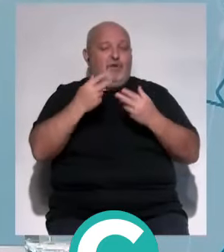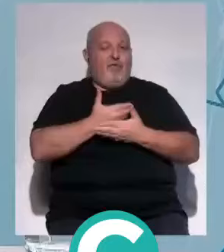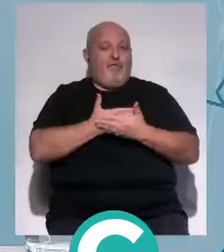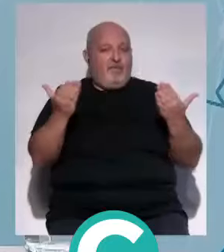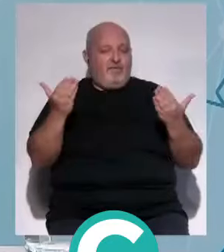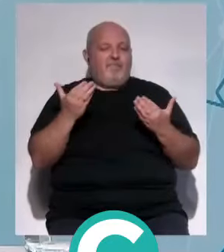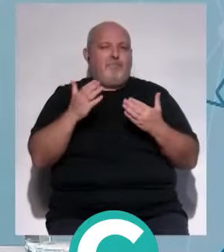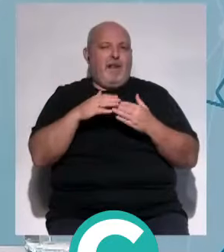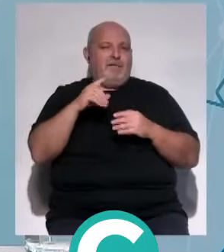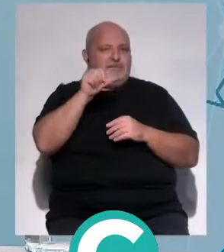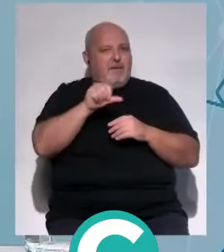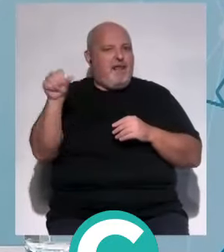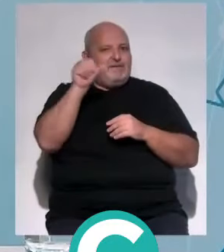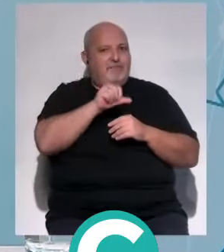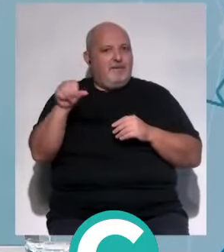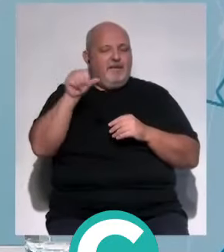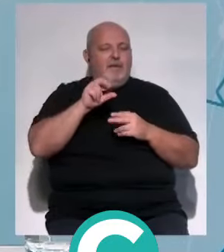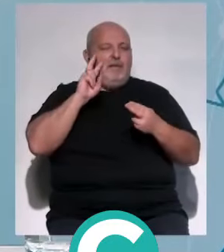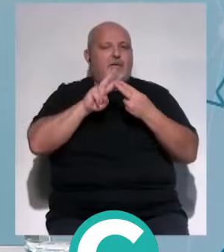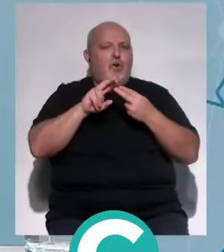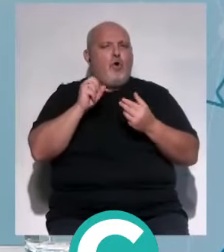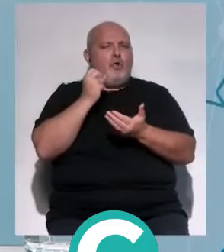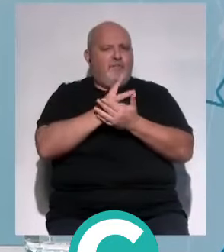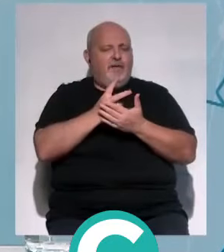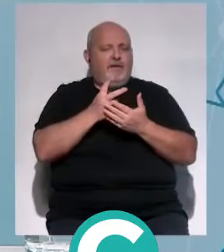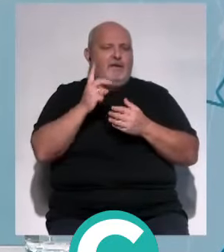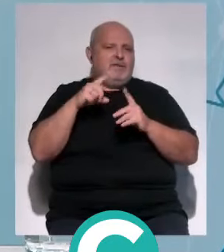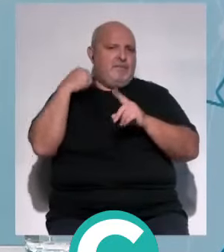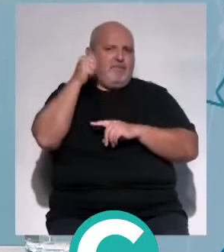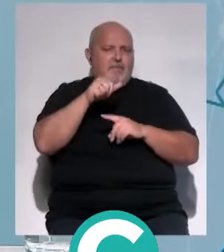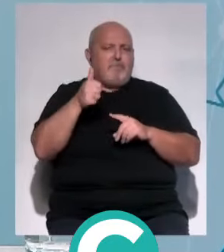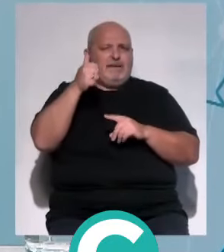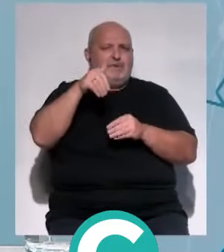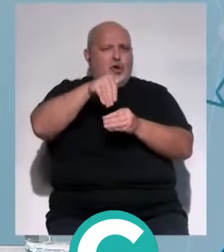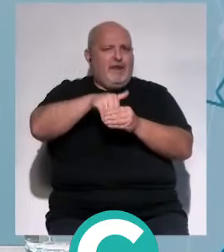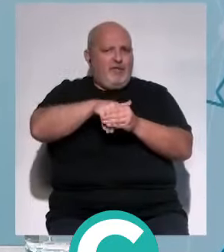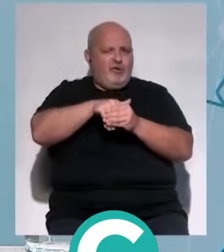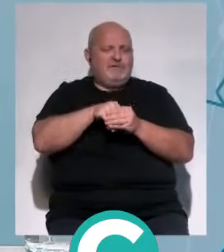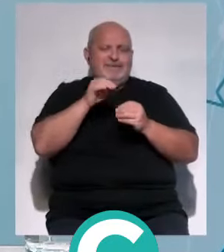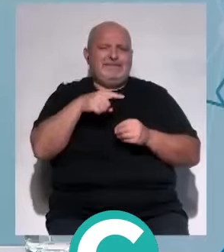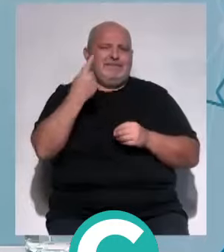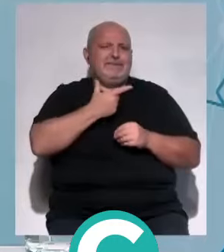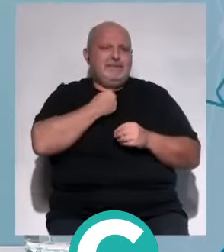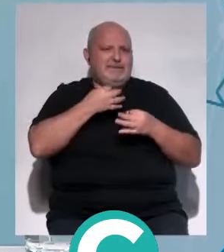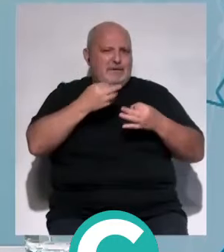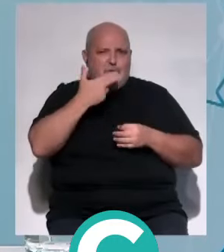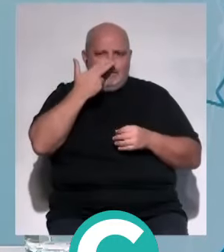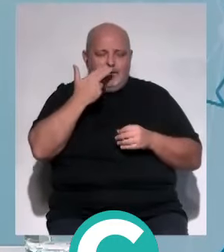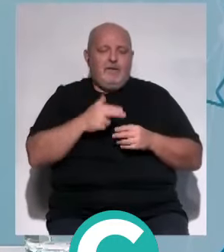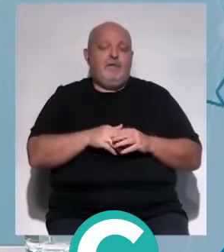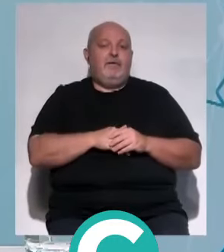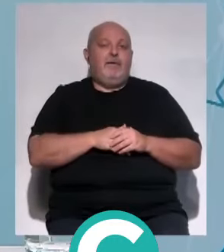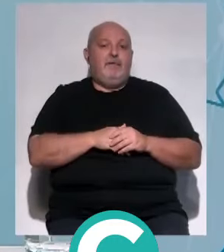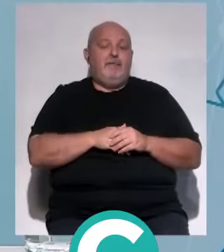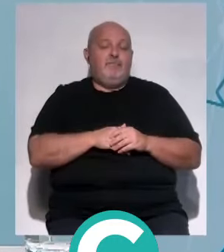confianza, por estar ahí cada semana con nosotros. Volveremos en unos días con más propuestas, que estoy segura de que les van a interesar. Así